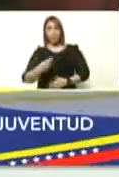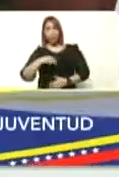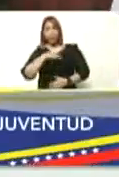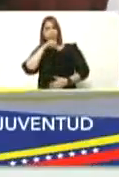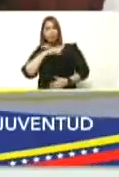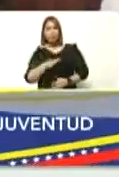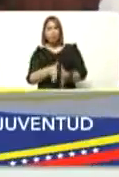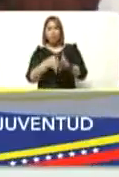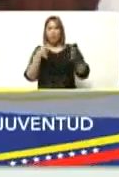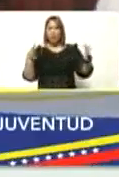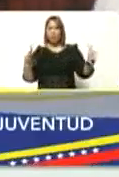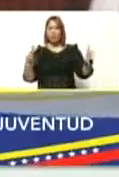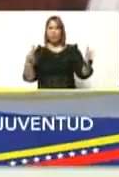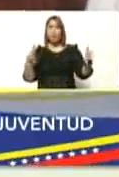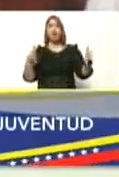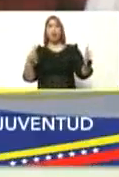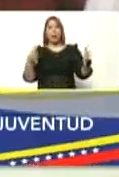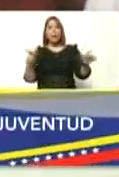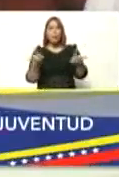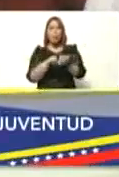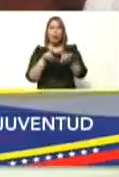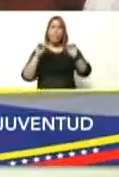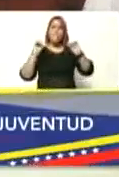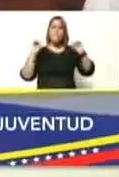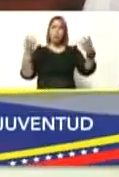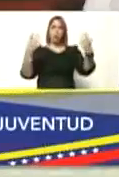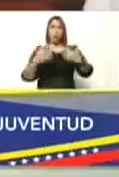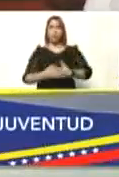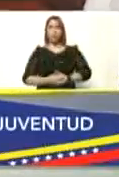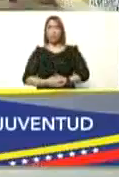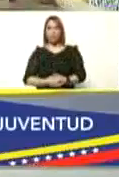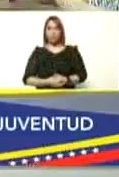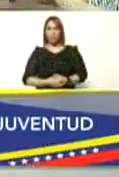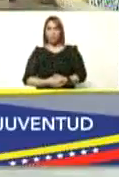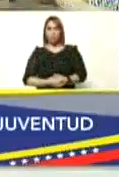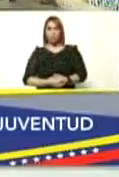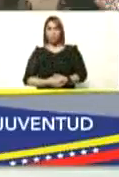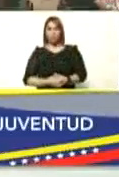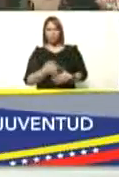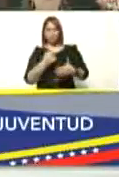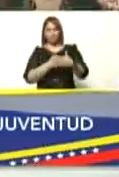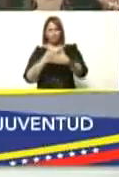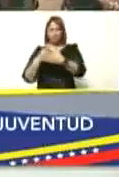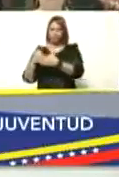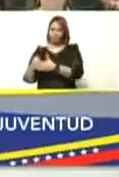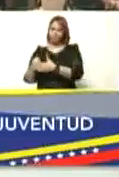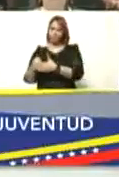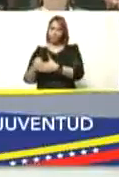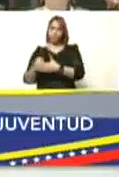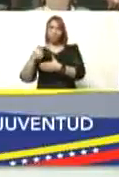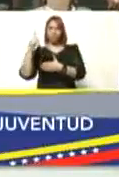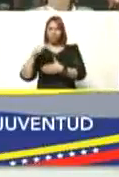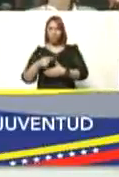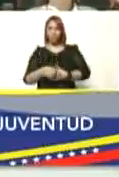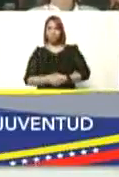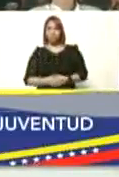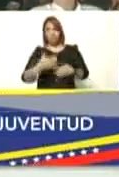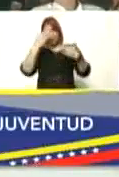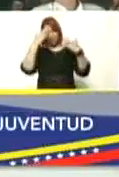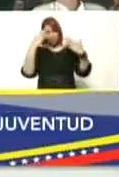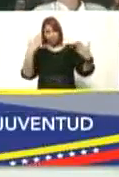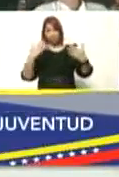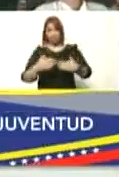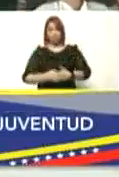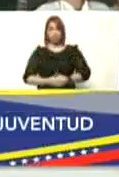historia es grande en la medida que es heroica que es bregada luchada bueno saludos pues